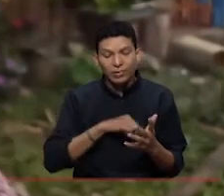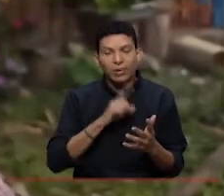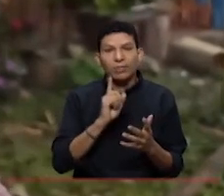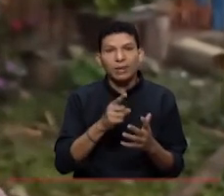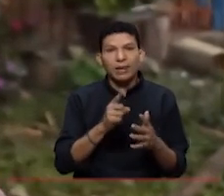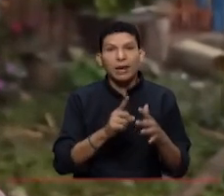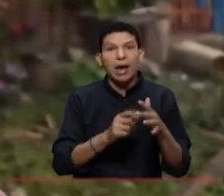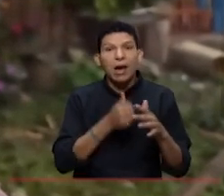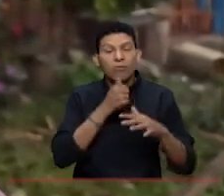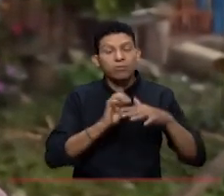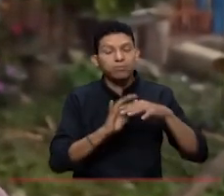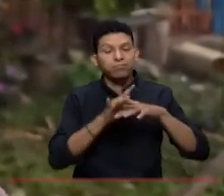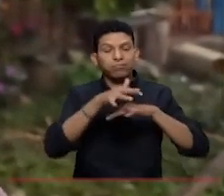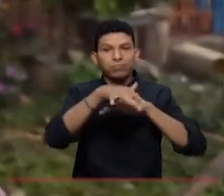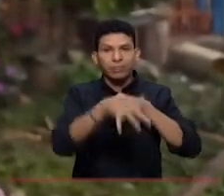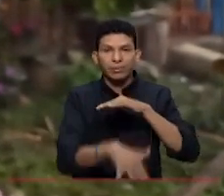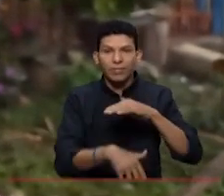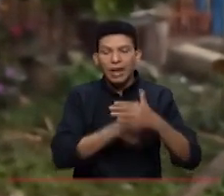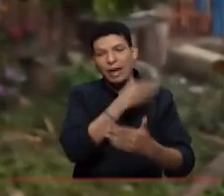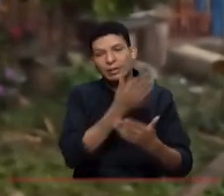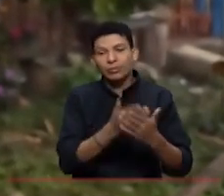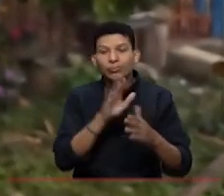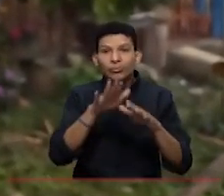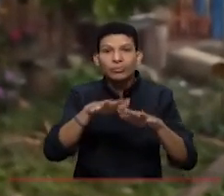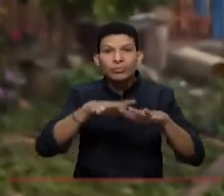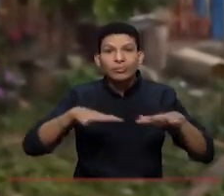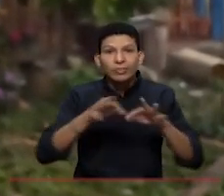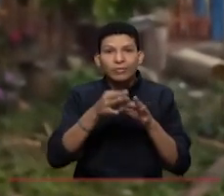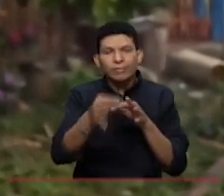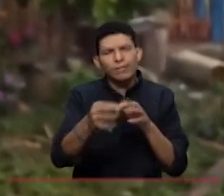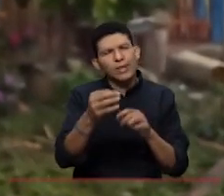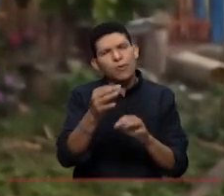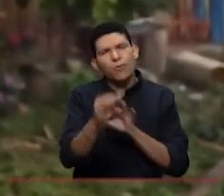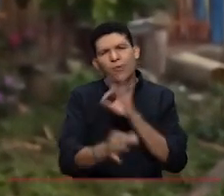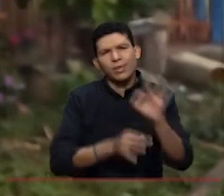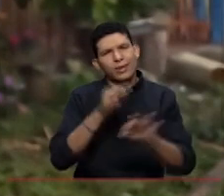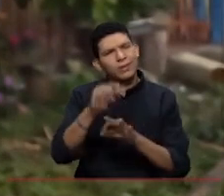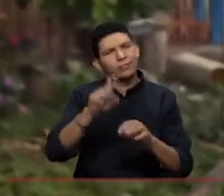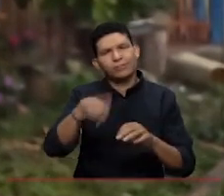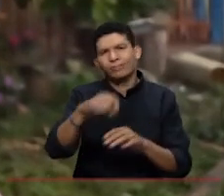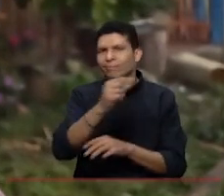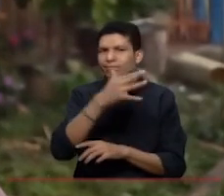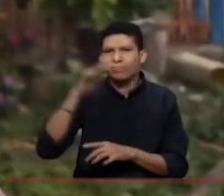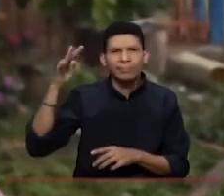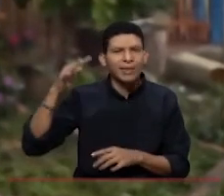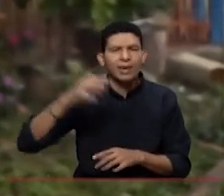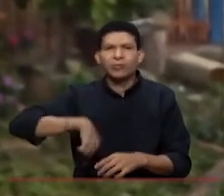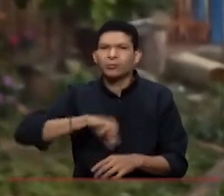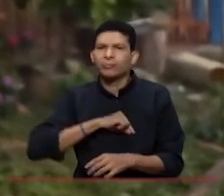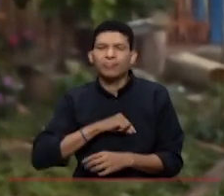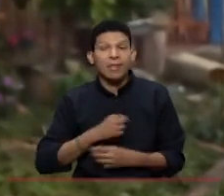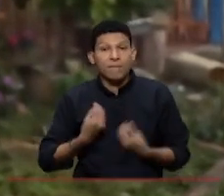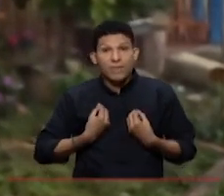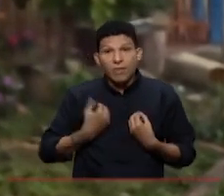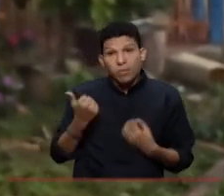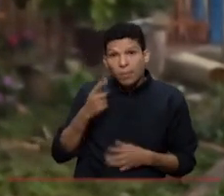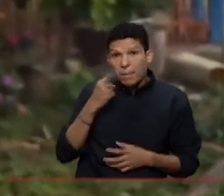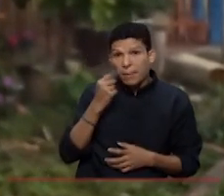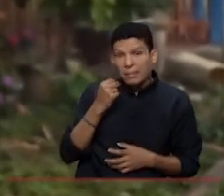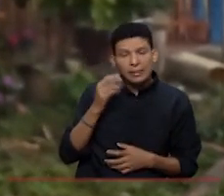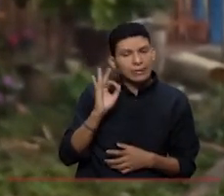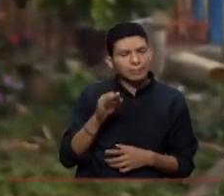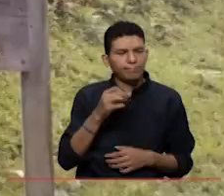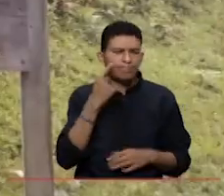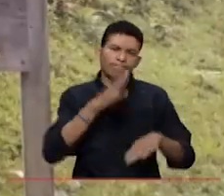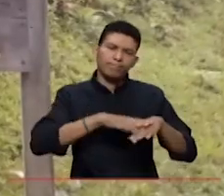el nacimiento del agua para toda la vereda, entonces hay que cuidar mucho el bosque y siempre toda la vida, desde que mi apá estaba vivo, decía que